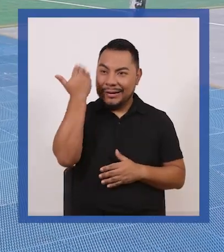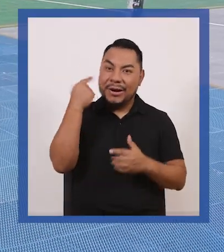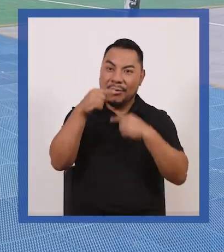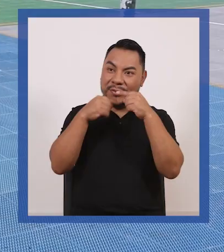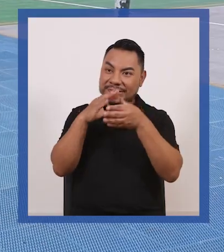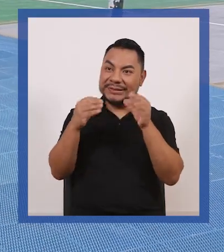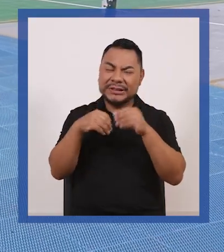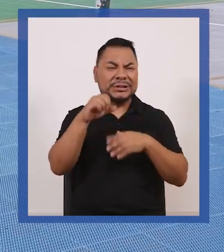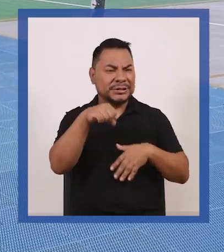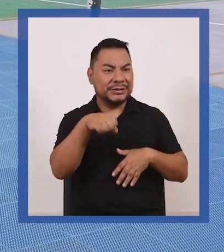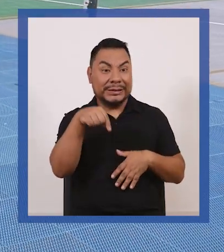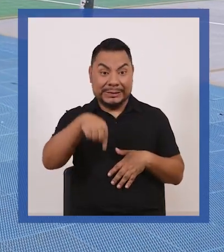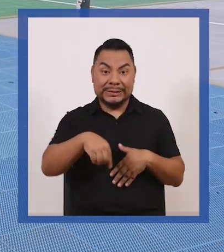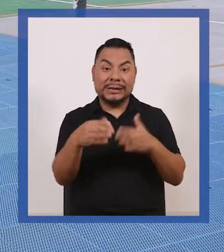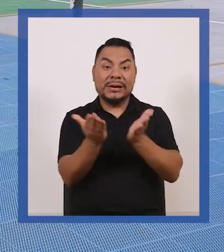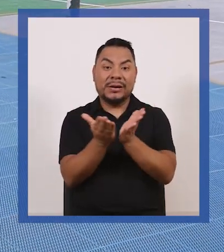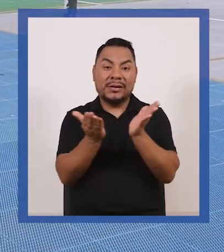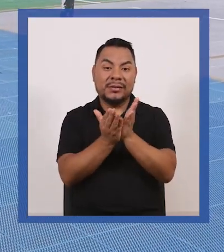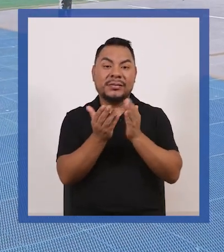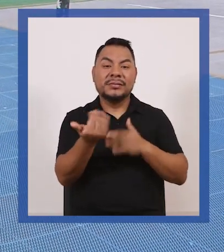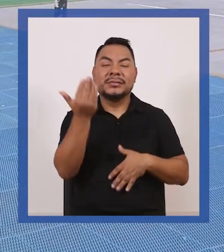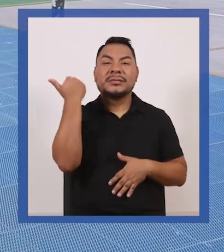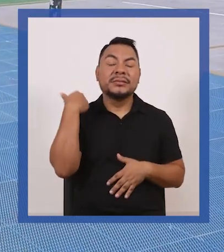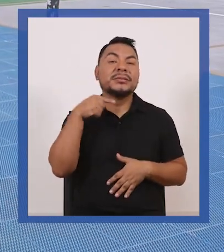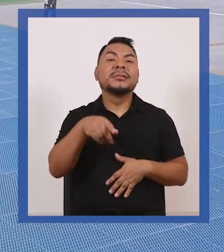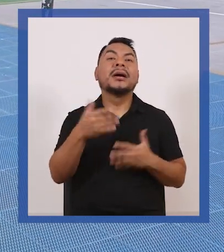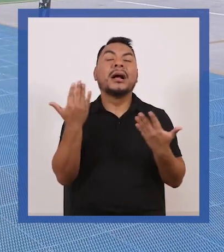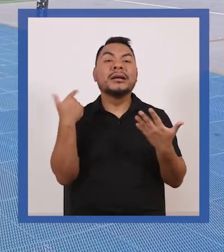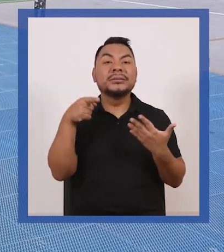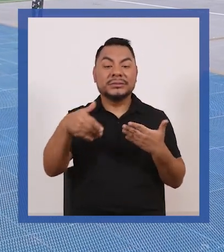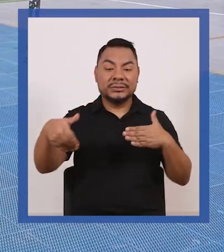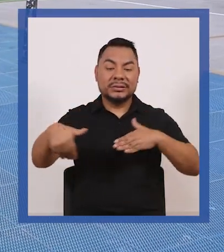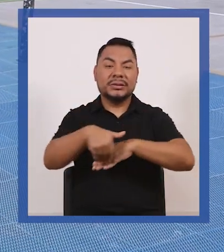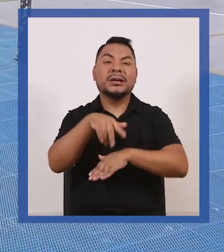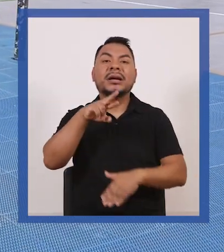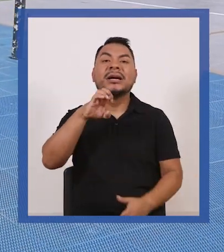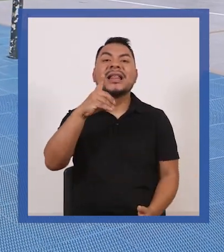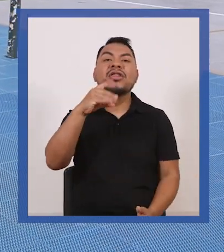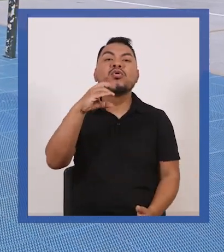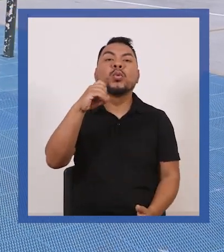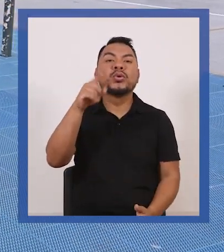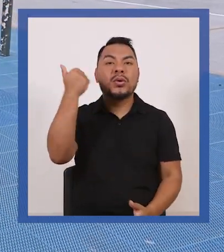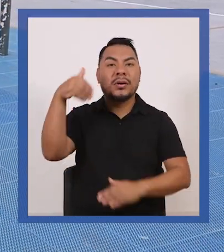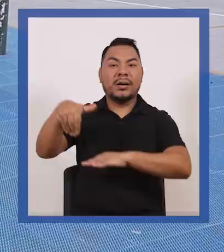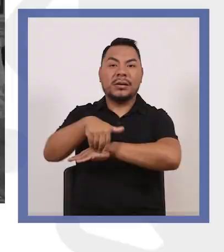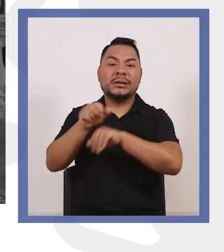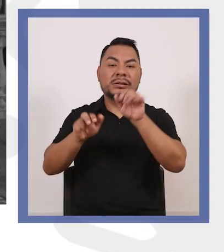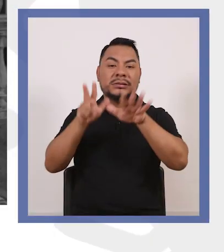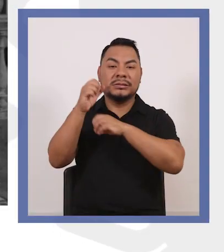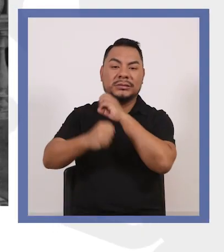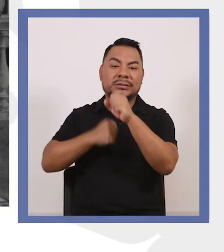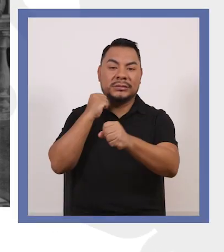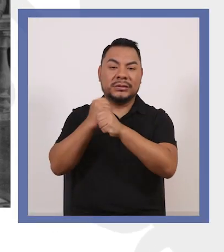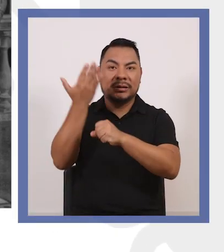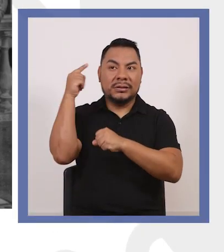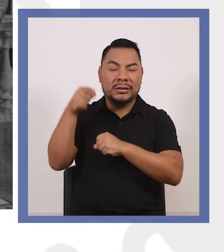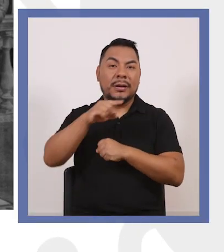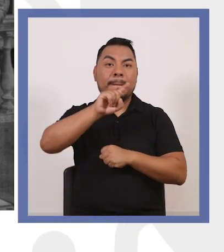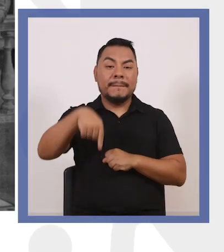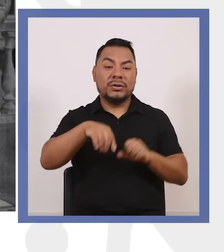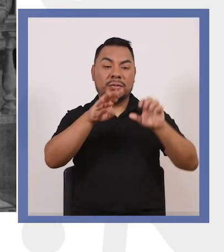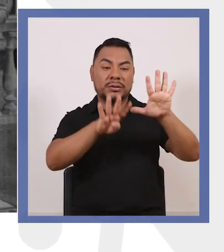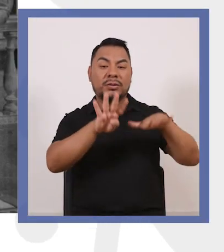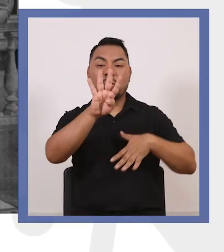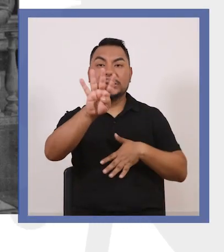que sí este colegio funcionaba en el reducto estuvieron por allá cerca de 13 años fue en